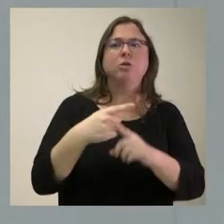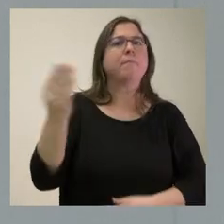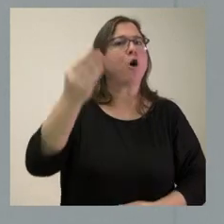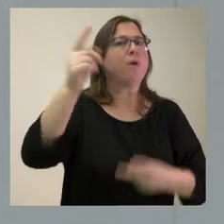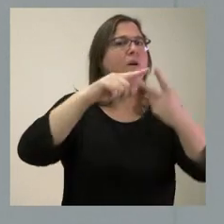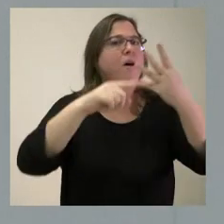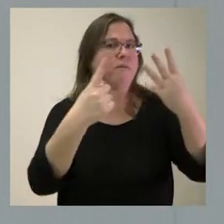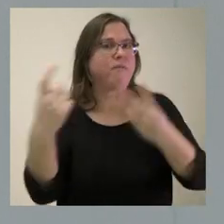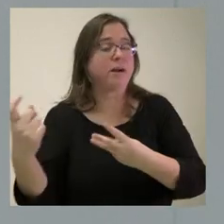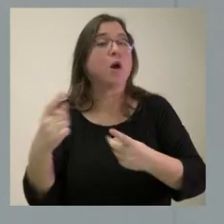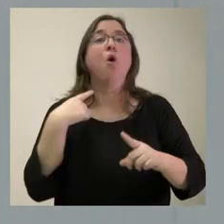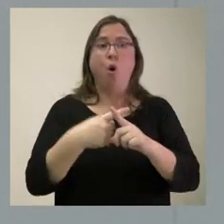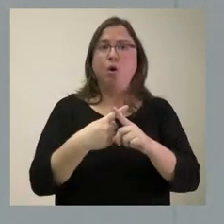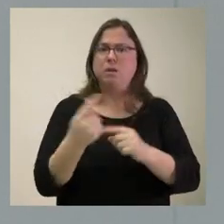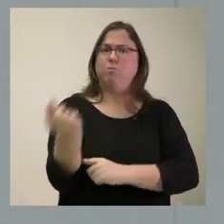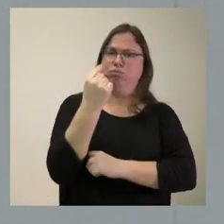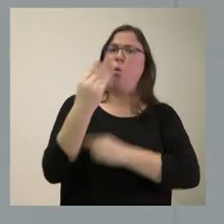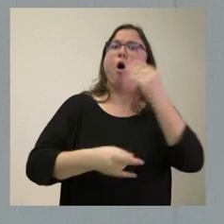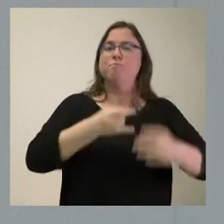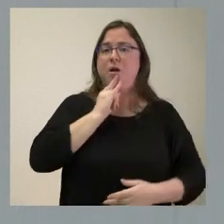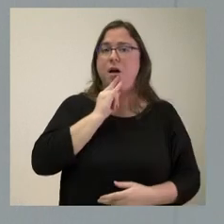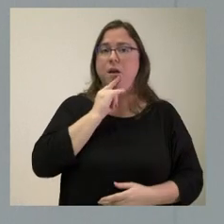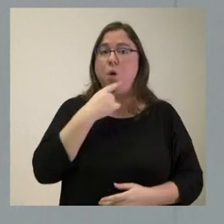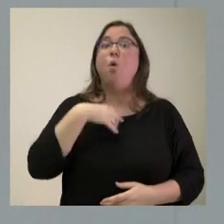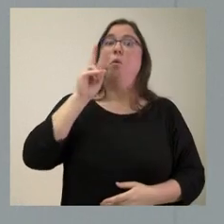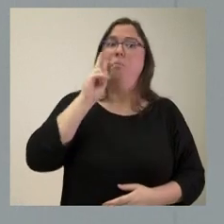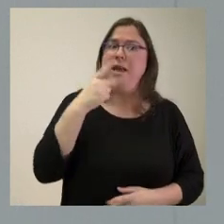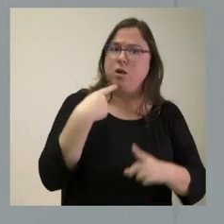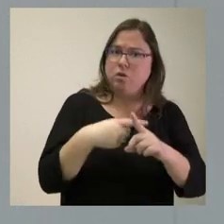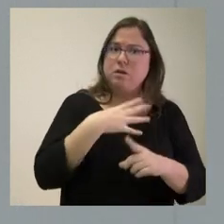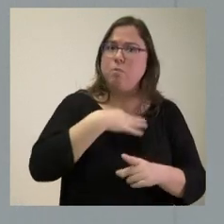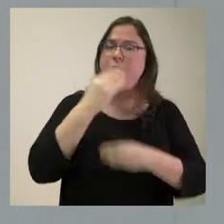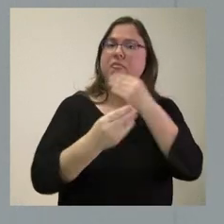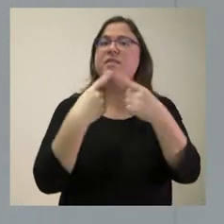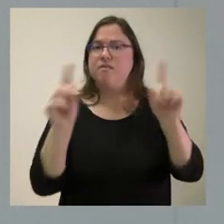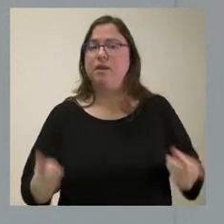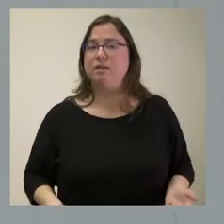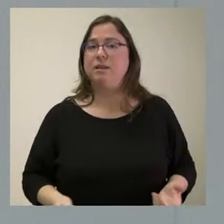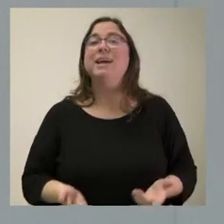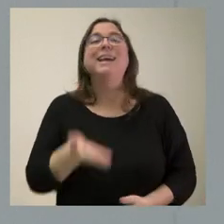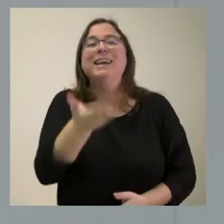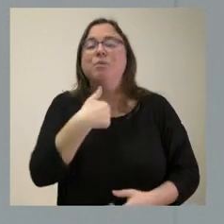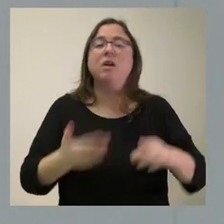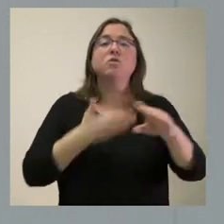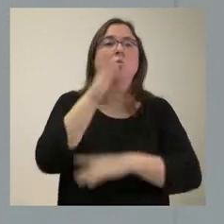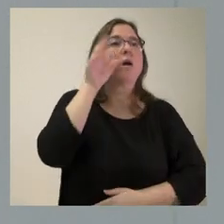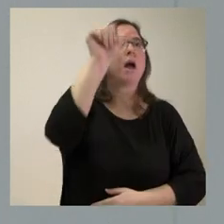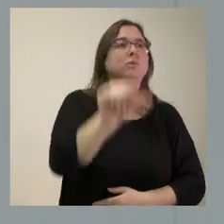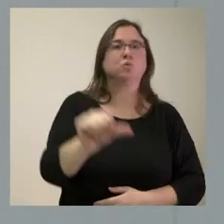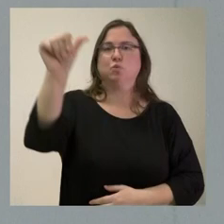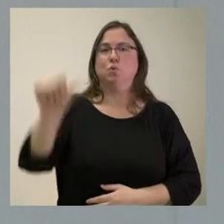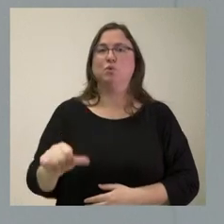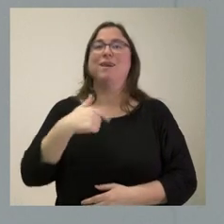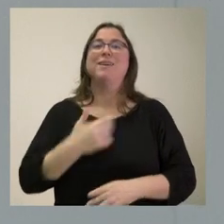o que sabes que estamos haciendo directamente mal o que ven que podríamos hacerlo de otra forma distinta como la gente piensa. Lo importante es poder salir y escuchar. No